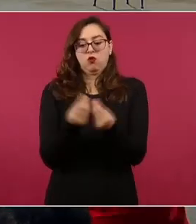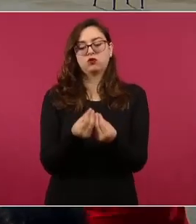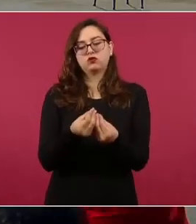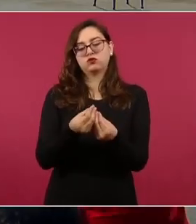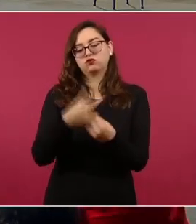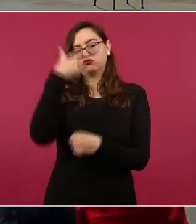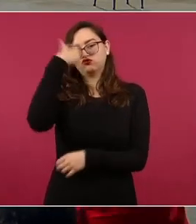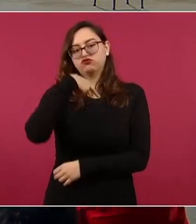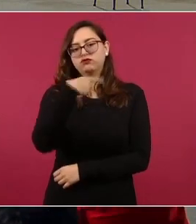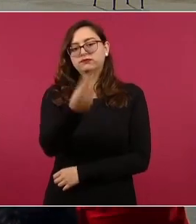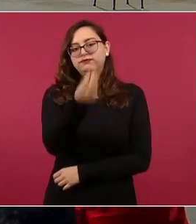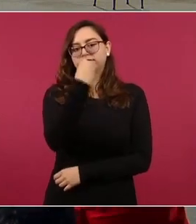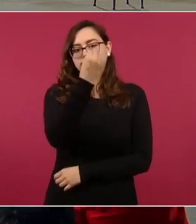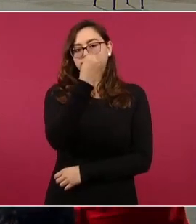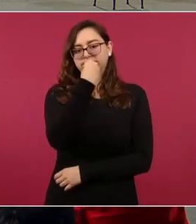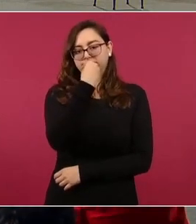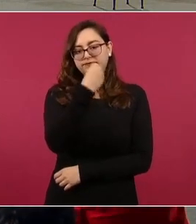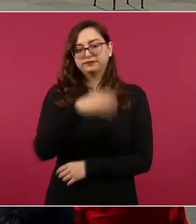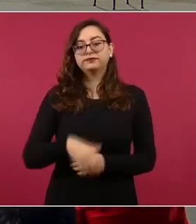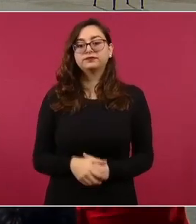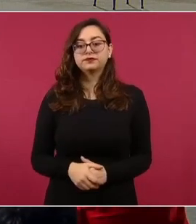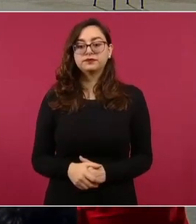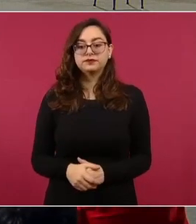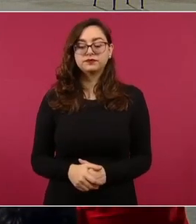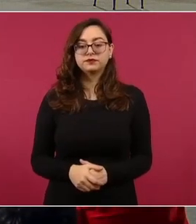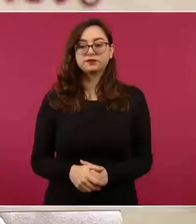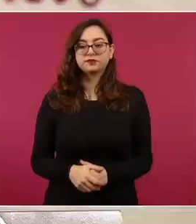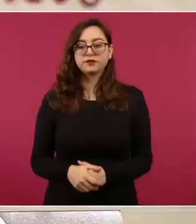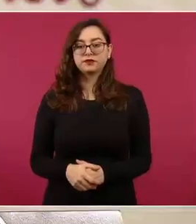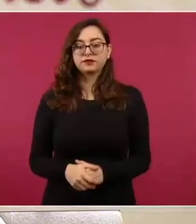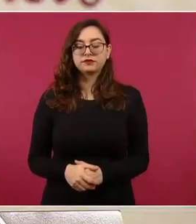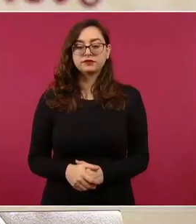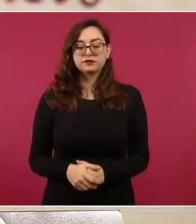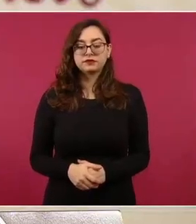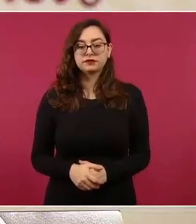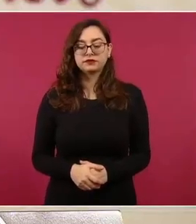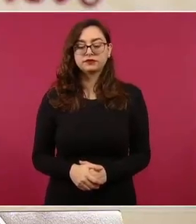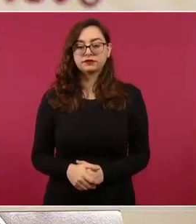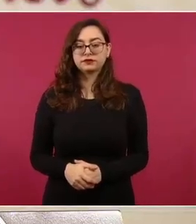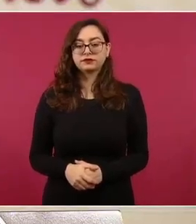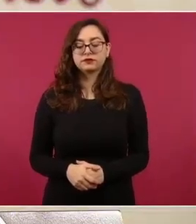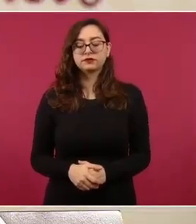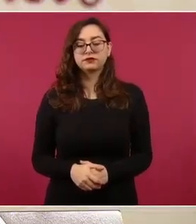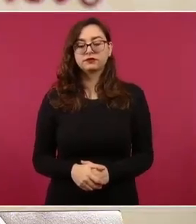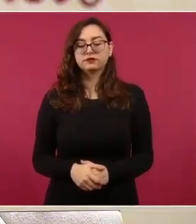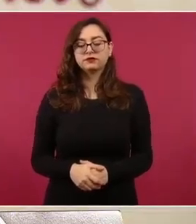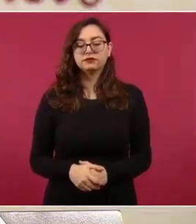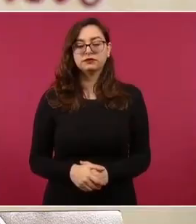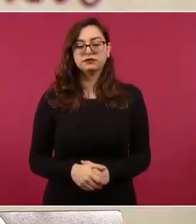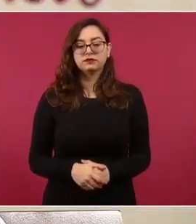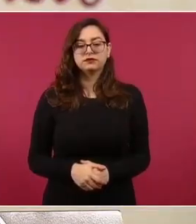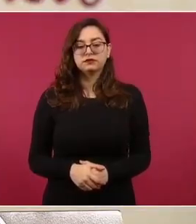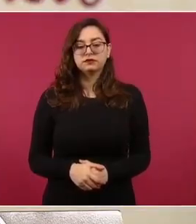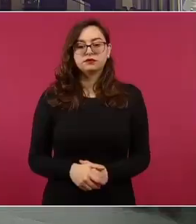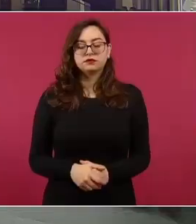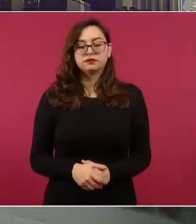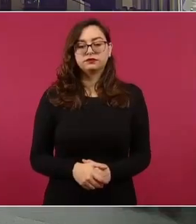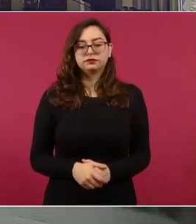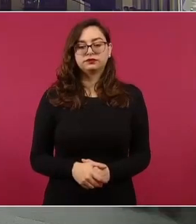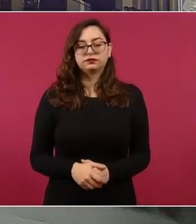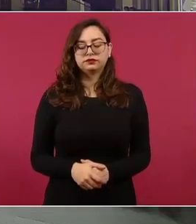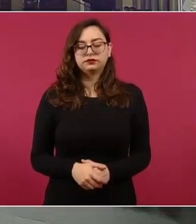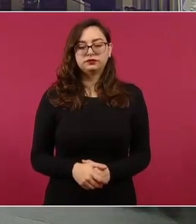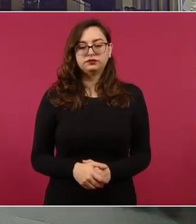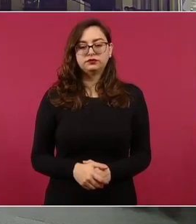del primer ministro, los dos presidentes y sus señoras esposas. Estimamos que la